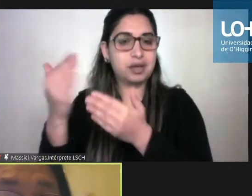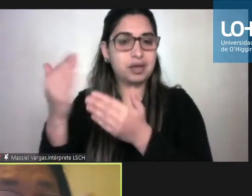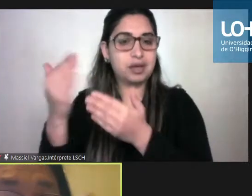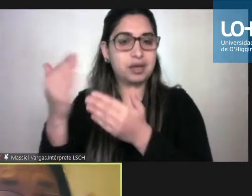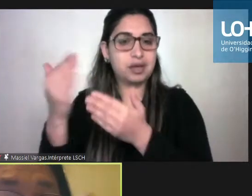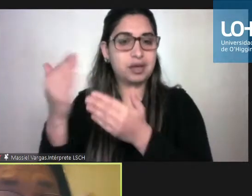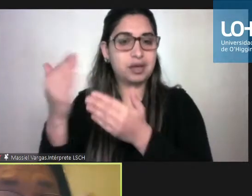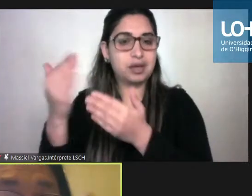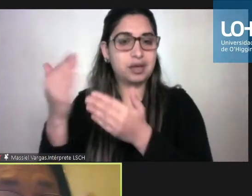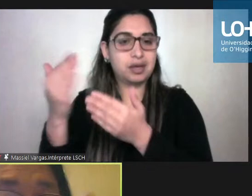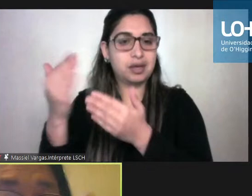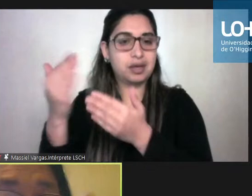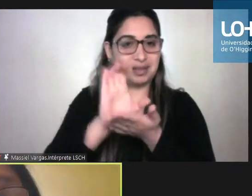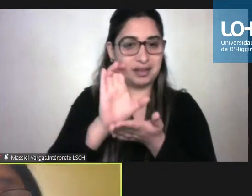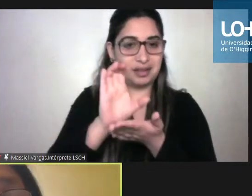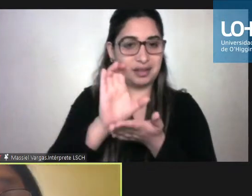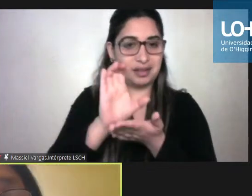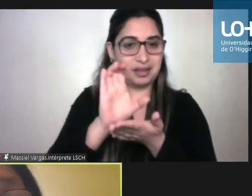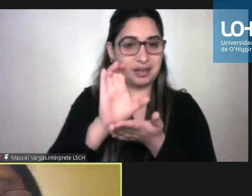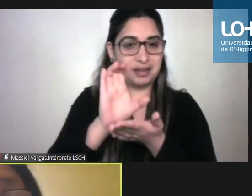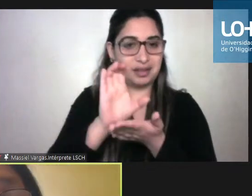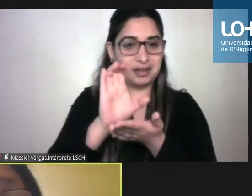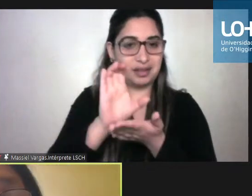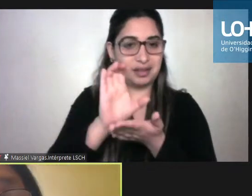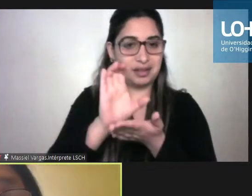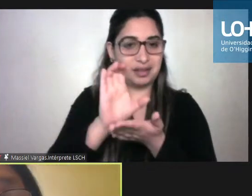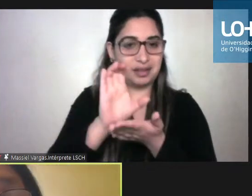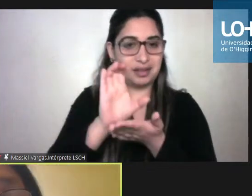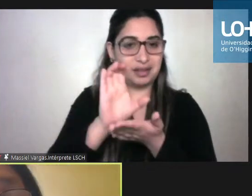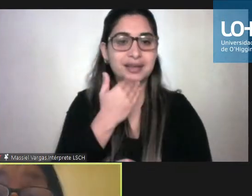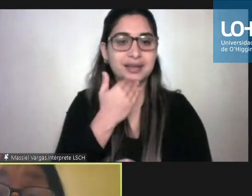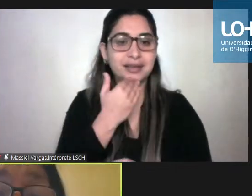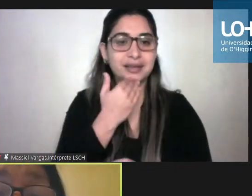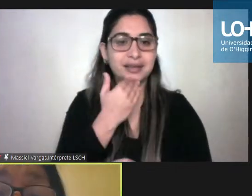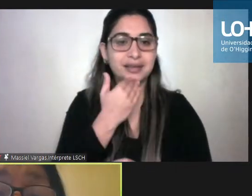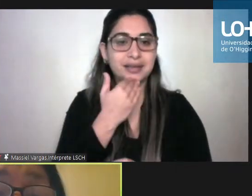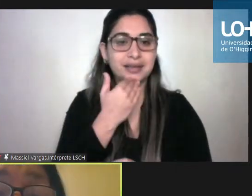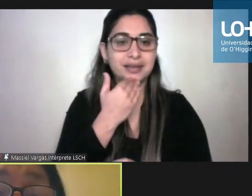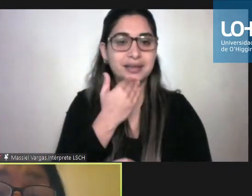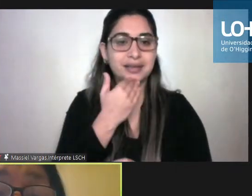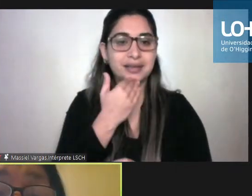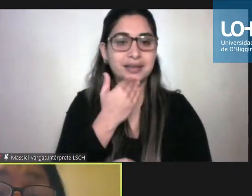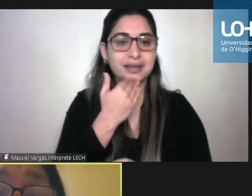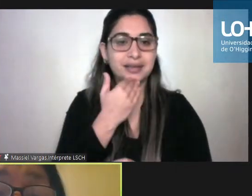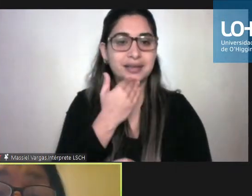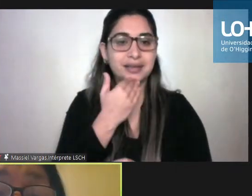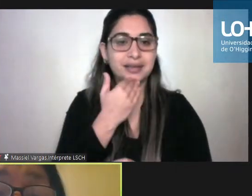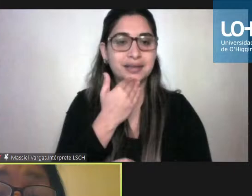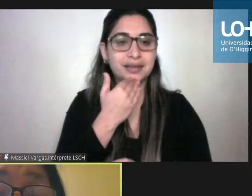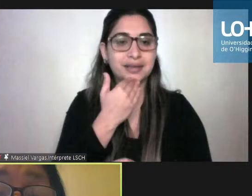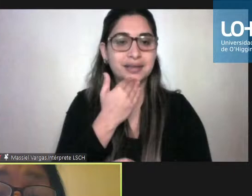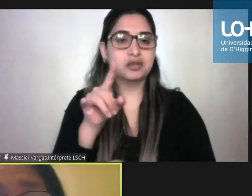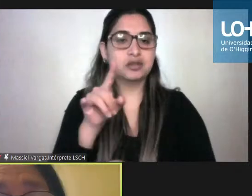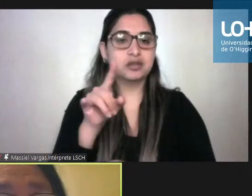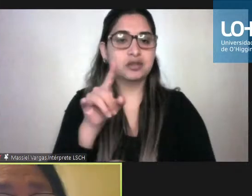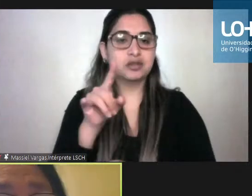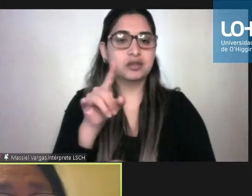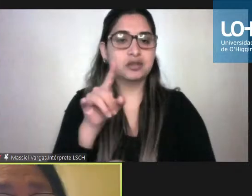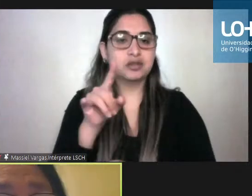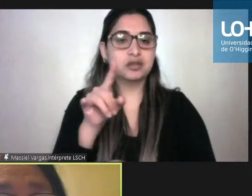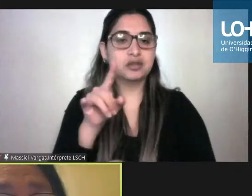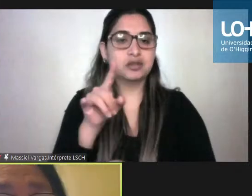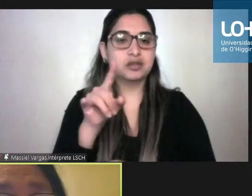amoroso o la otra también puede acudir a la superintendencia de educación superior o